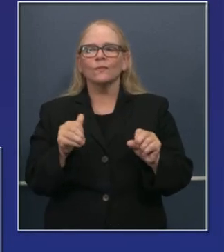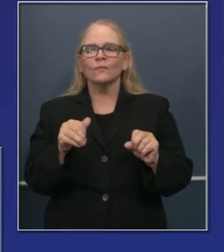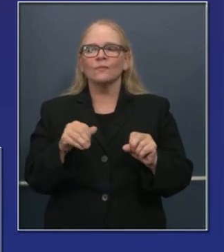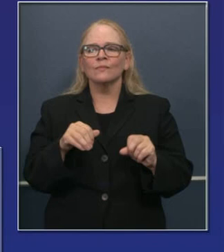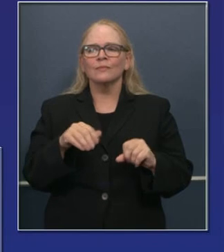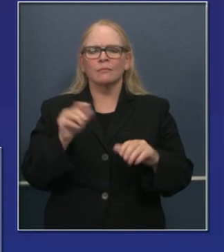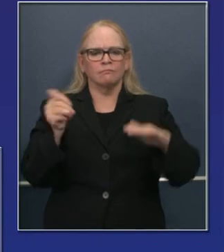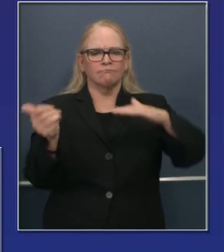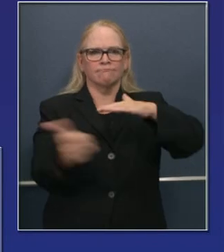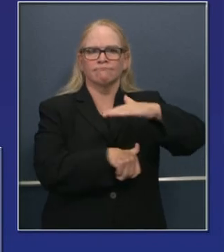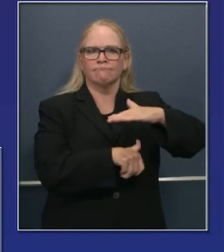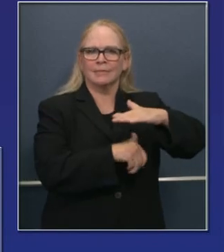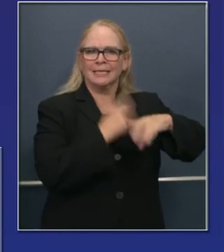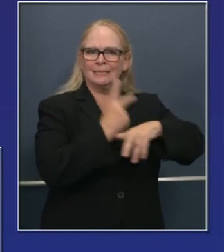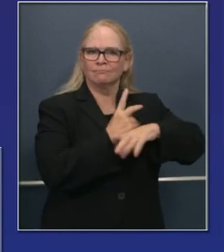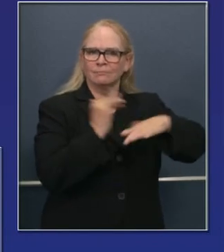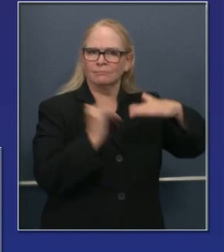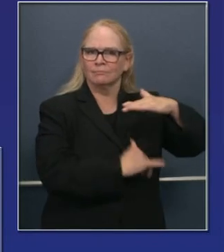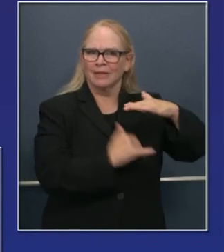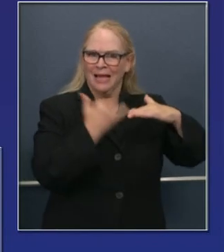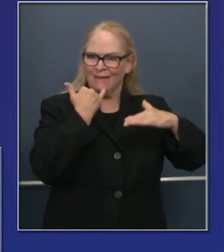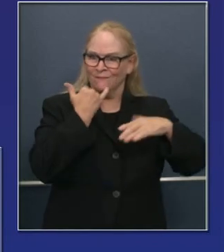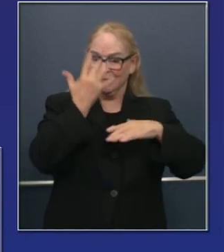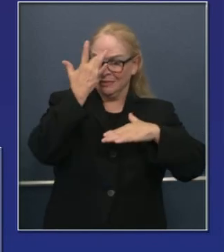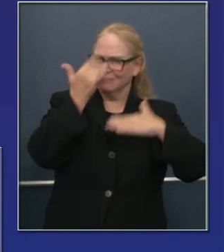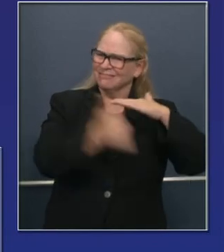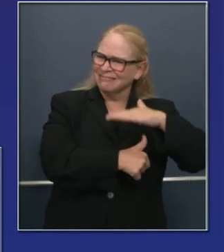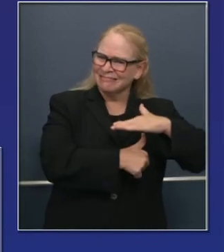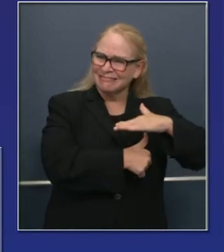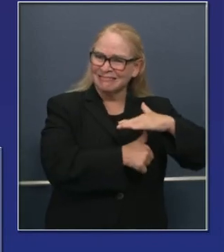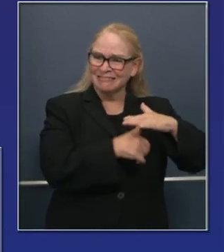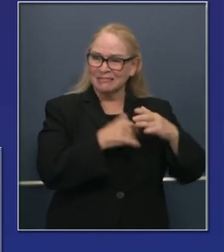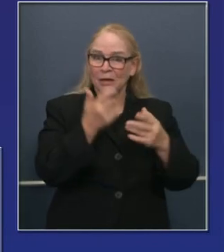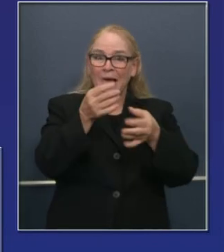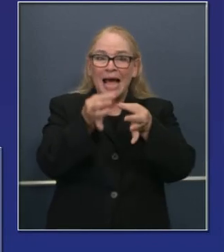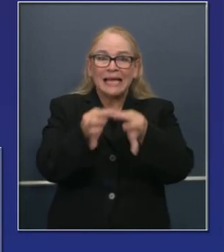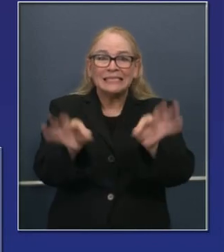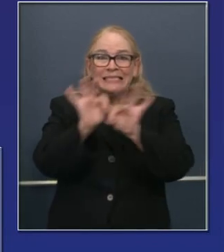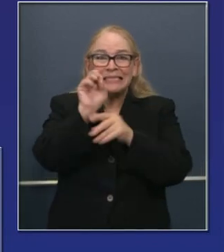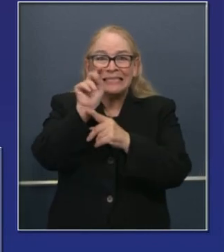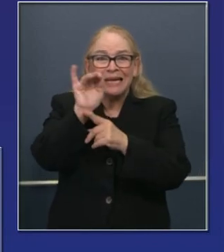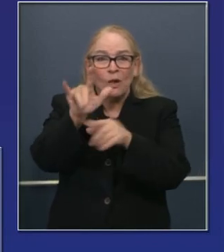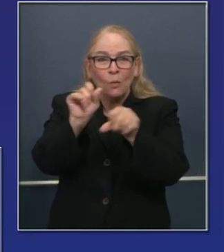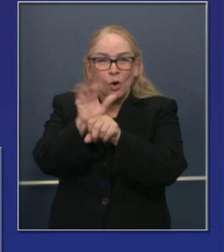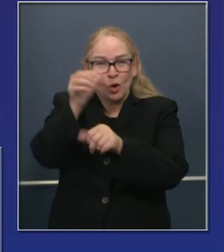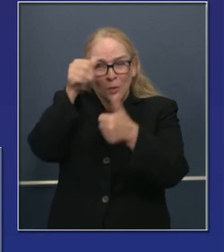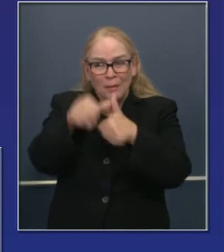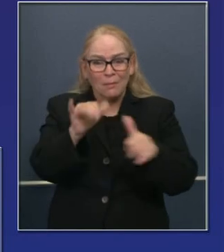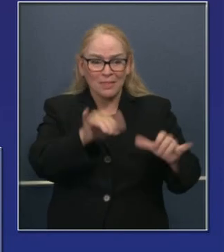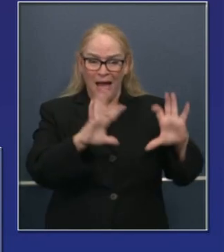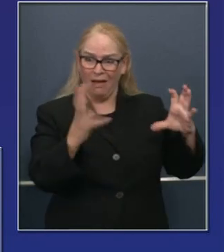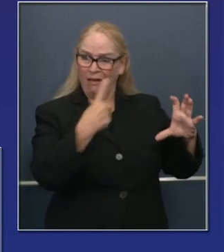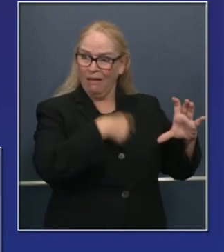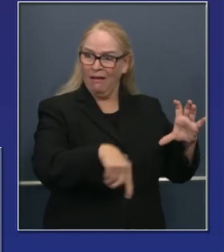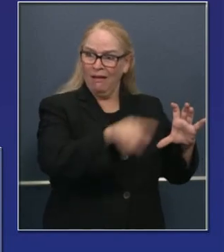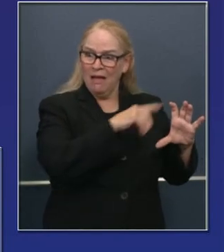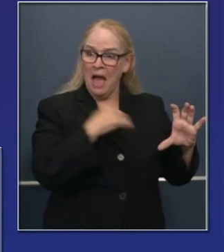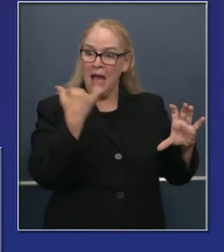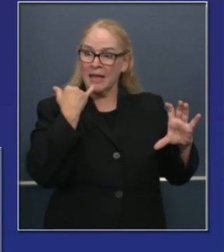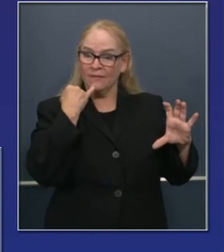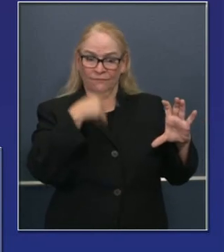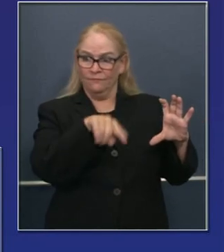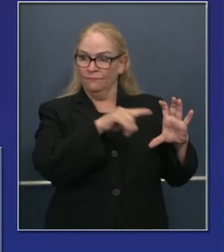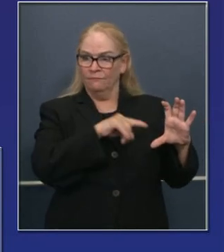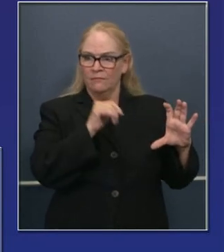y autocuarentena. Lo que no queremos es que, y esto lo mencionamos las semanas pasadas, que estas